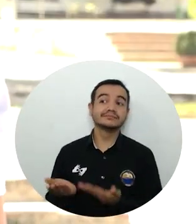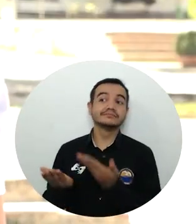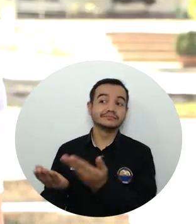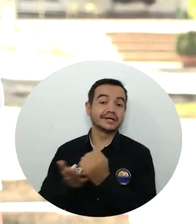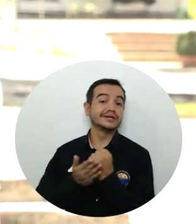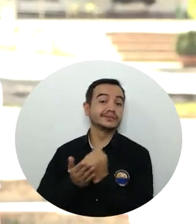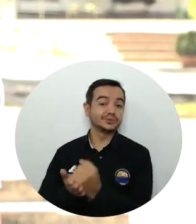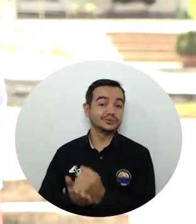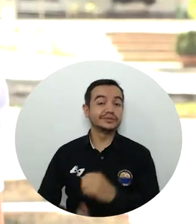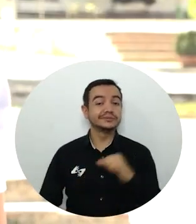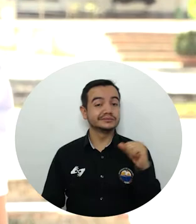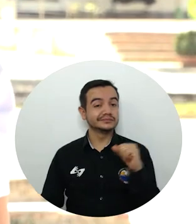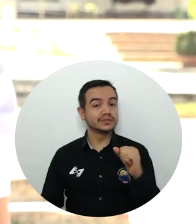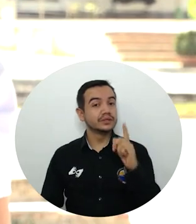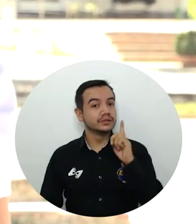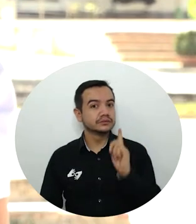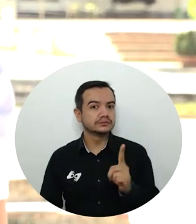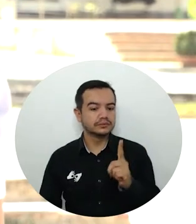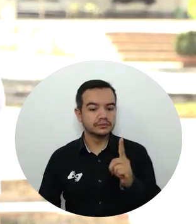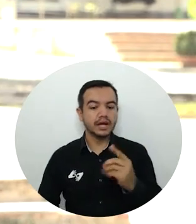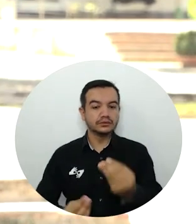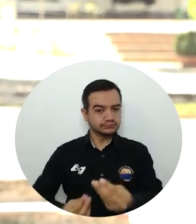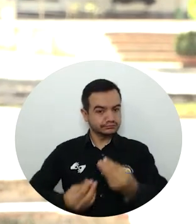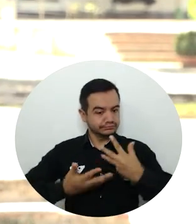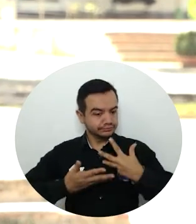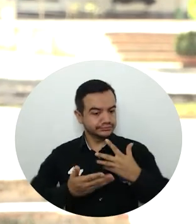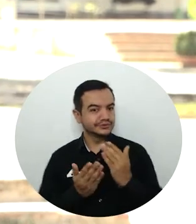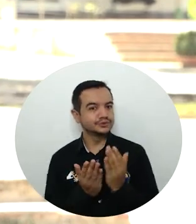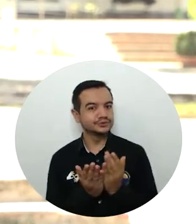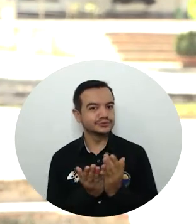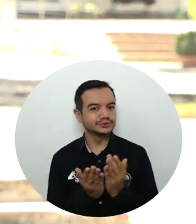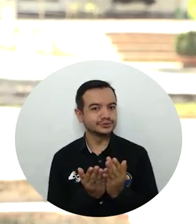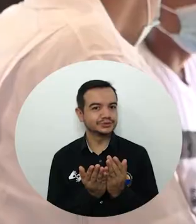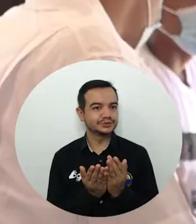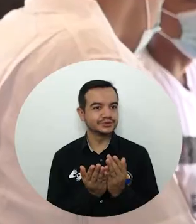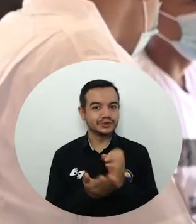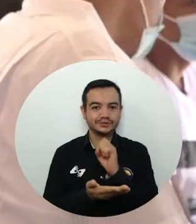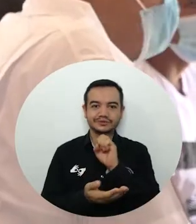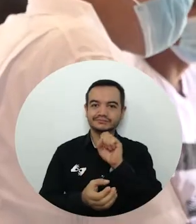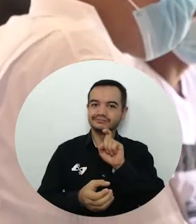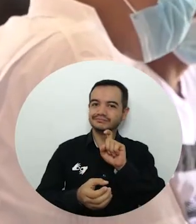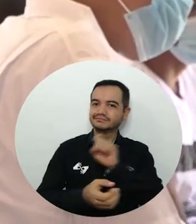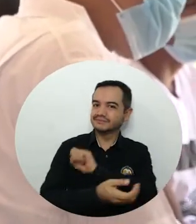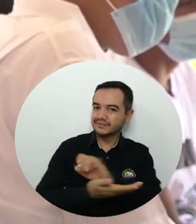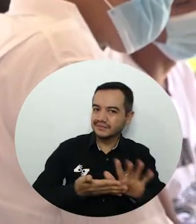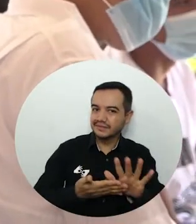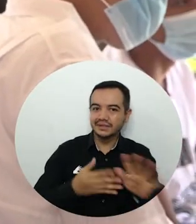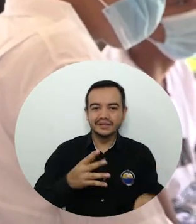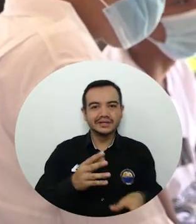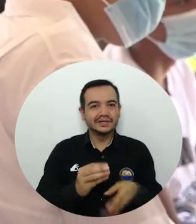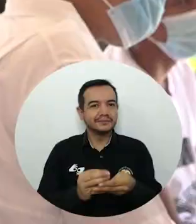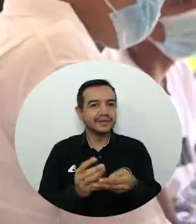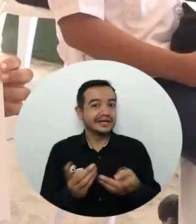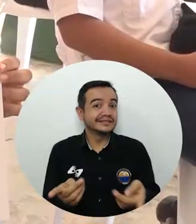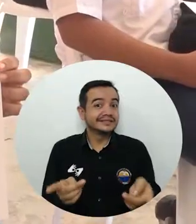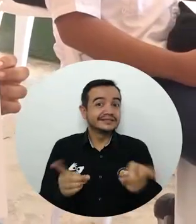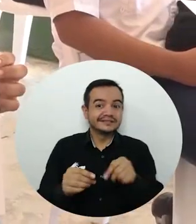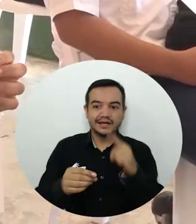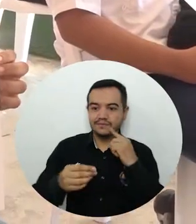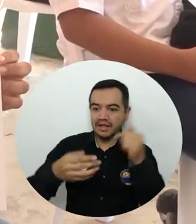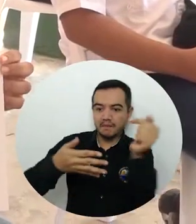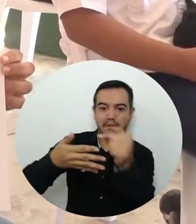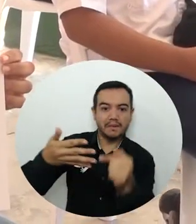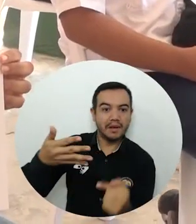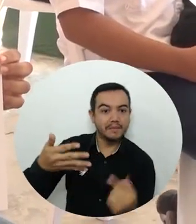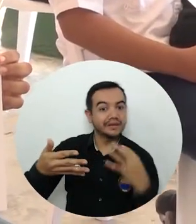solamente tienes la educación gratis, sino que también cuentas